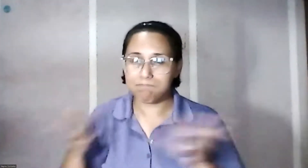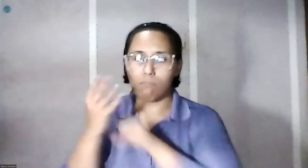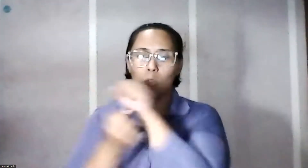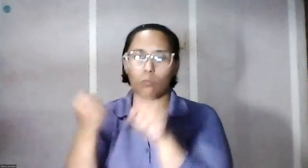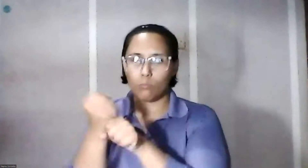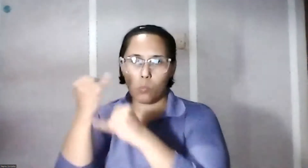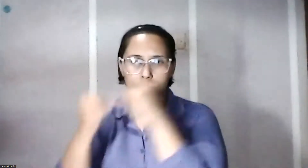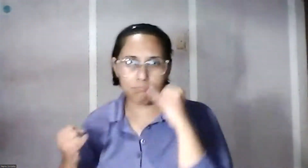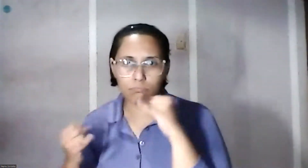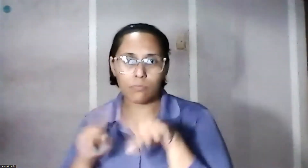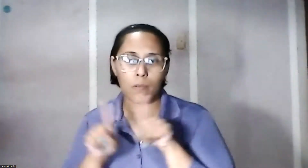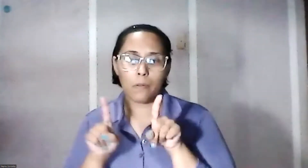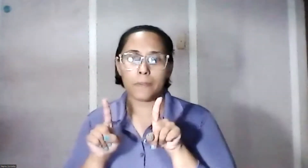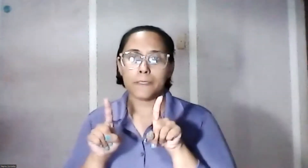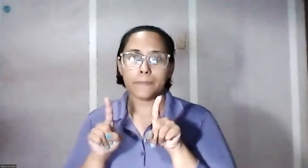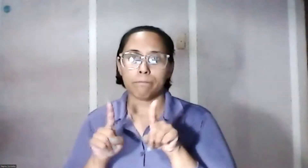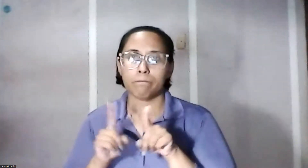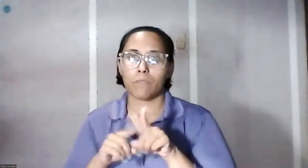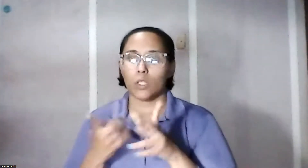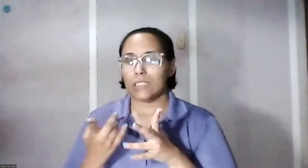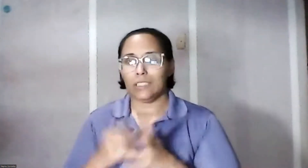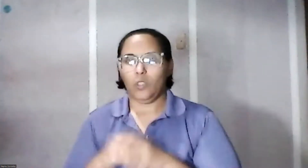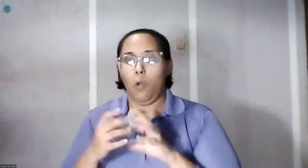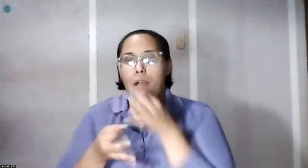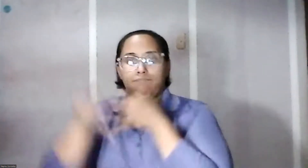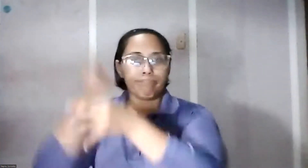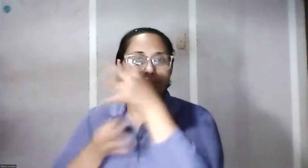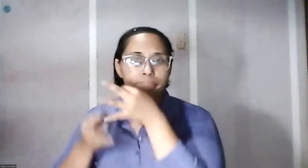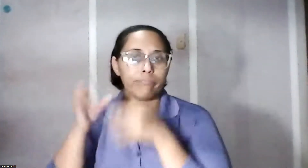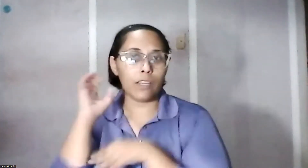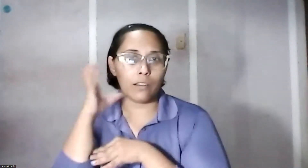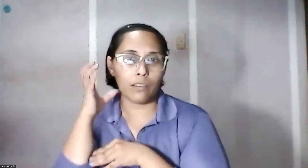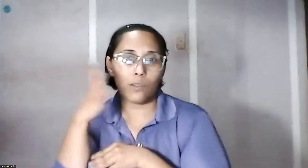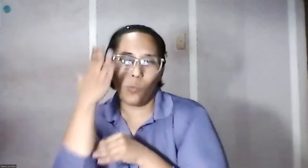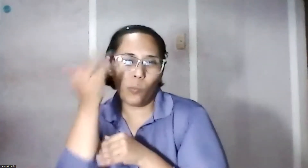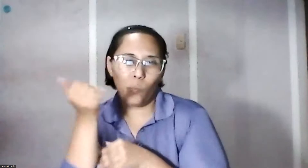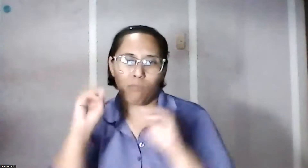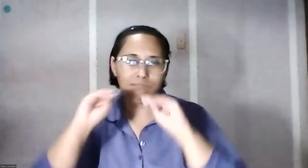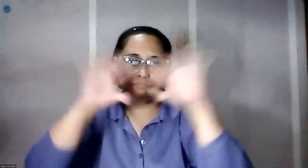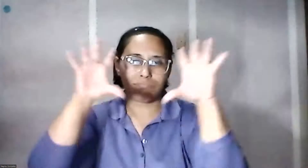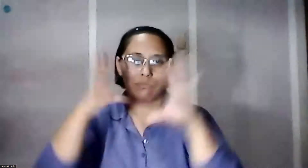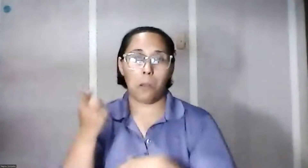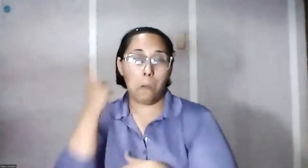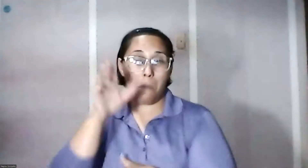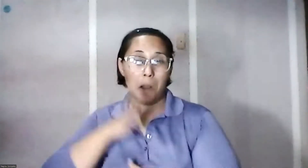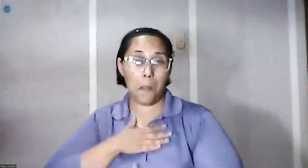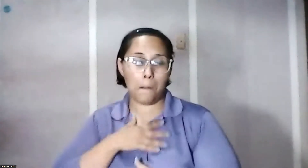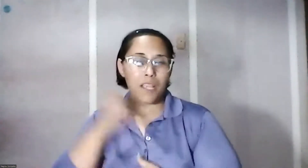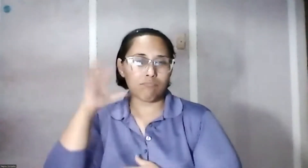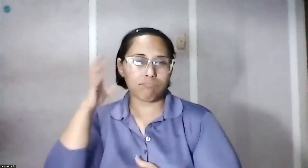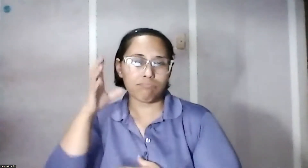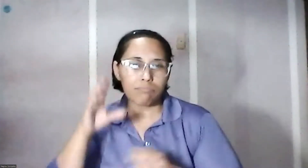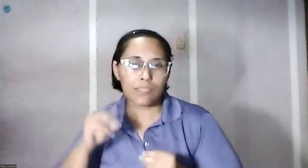pero no creo que no van a sustituir a las radios, claro está, porque para mí las radios aumentó su